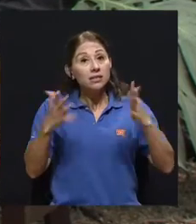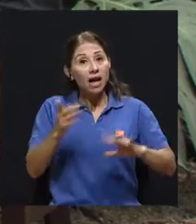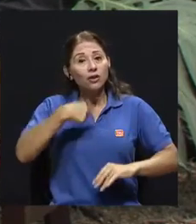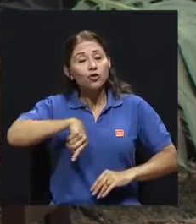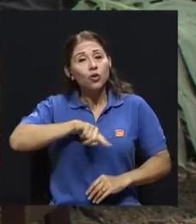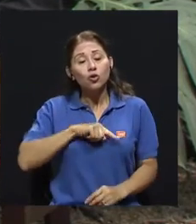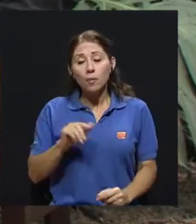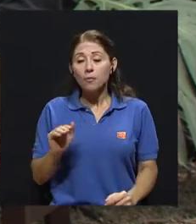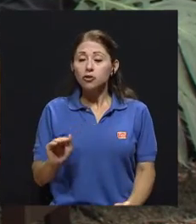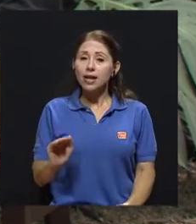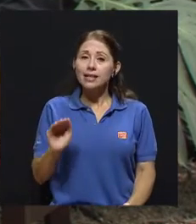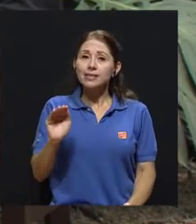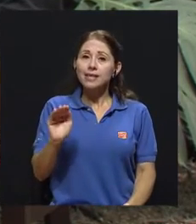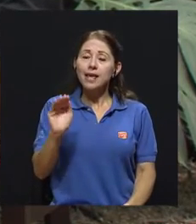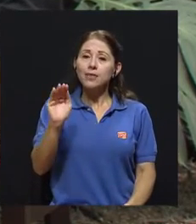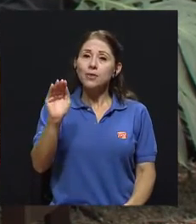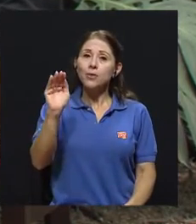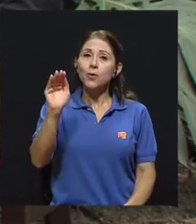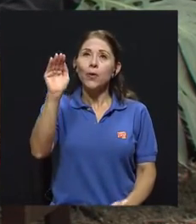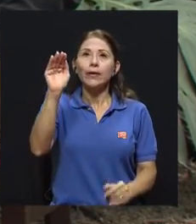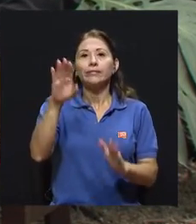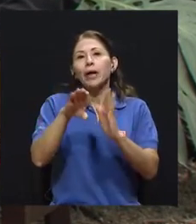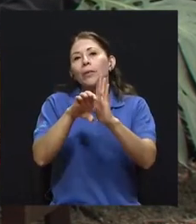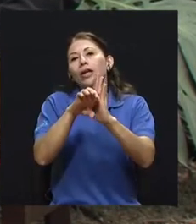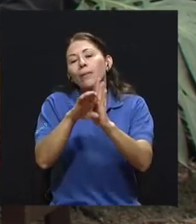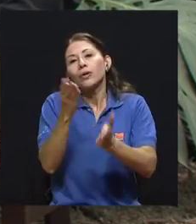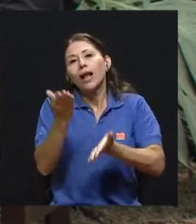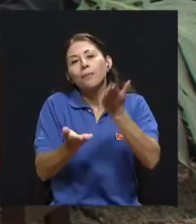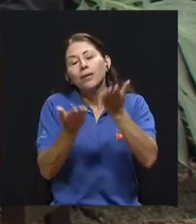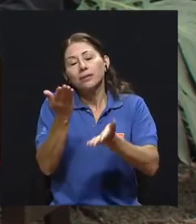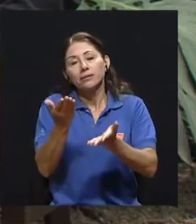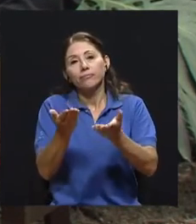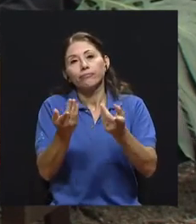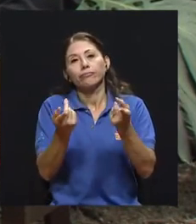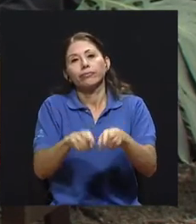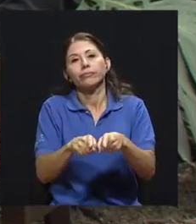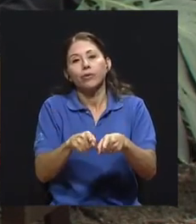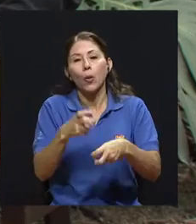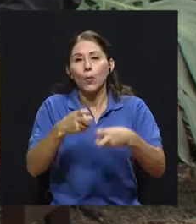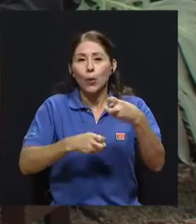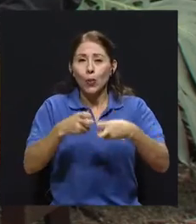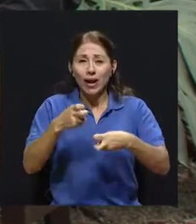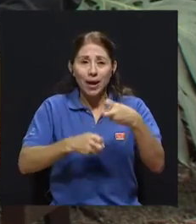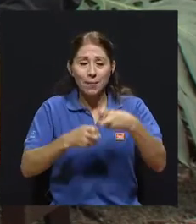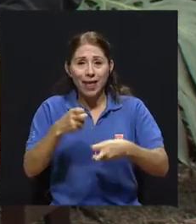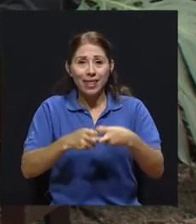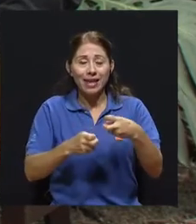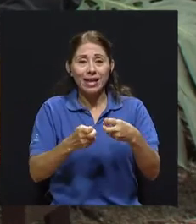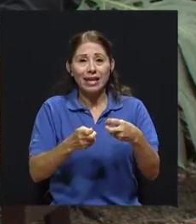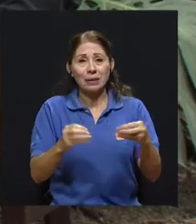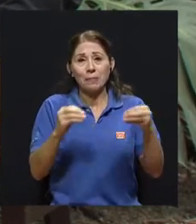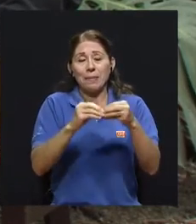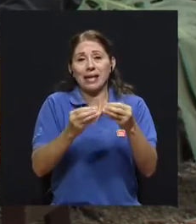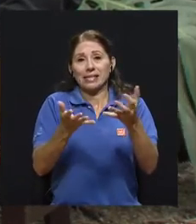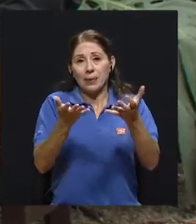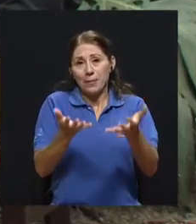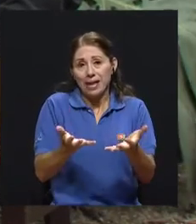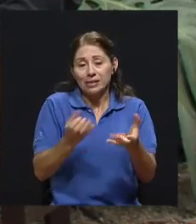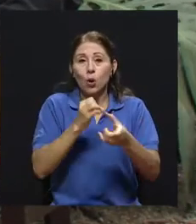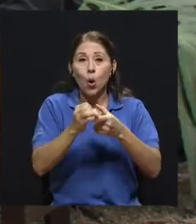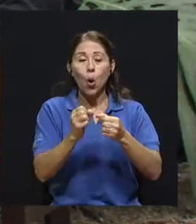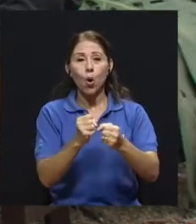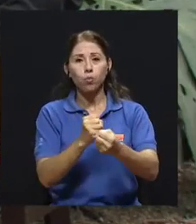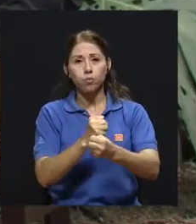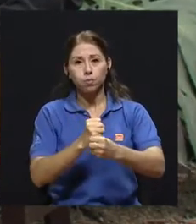aparición de por X o Y problema, el tema de sobrepeso y obesidad, ya va a tener una carga diferente.